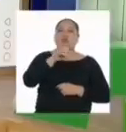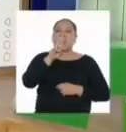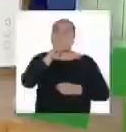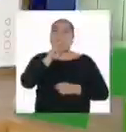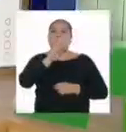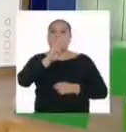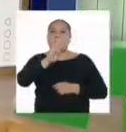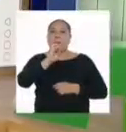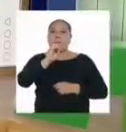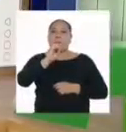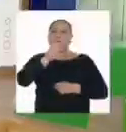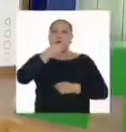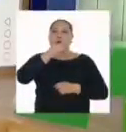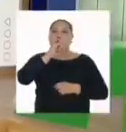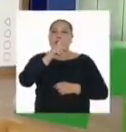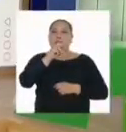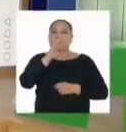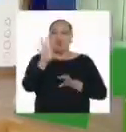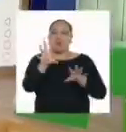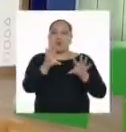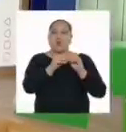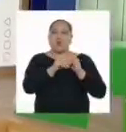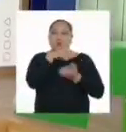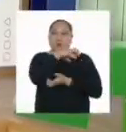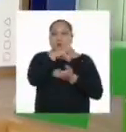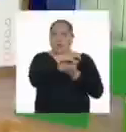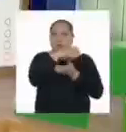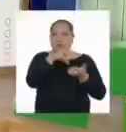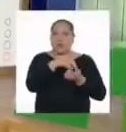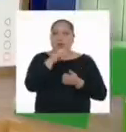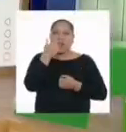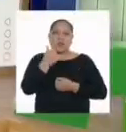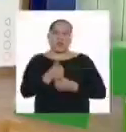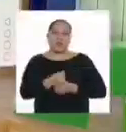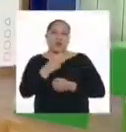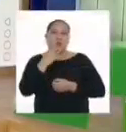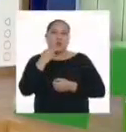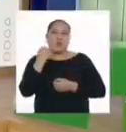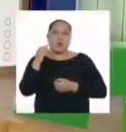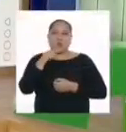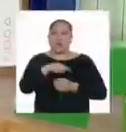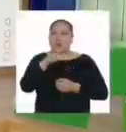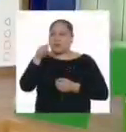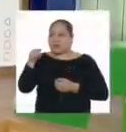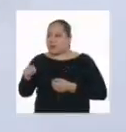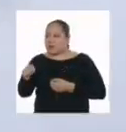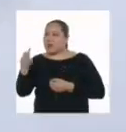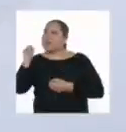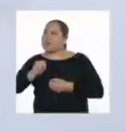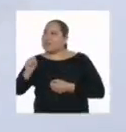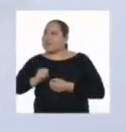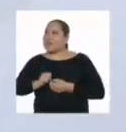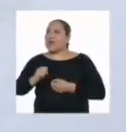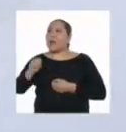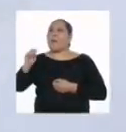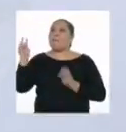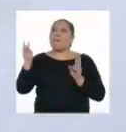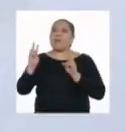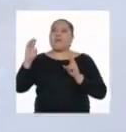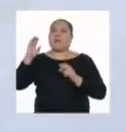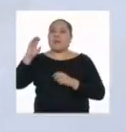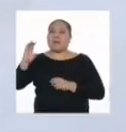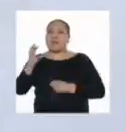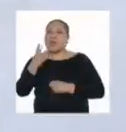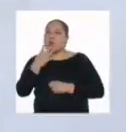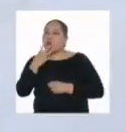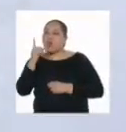Por eso se vuelve medio entre azul y morado, ¿no? Y es obvio que la otra solución sí tiene moléculas de vitamina C. Por